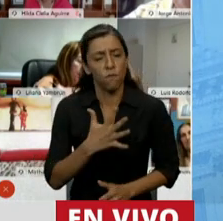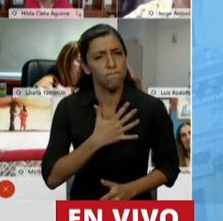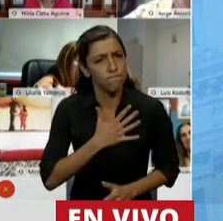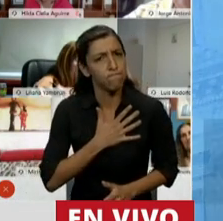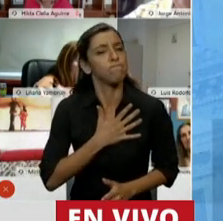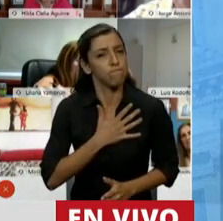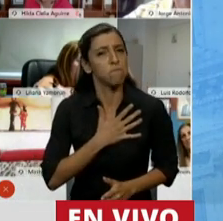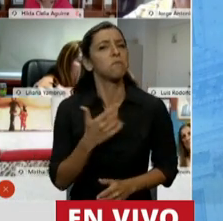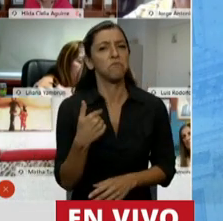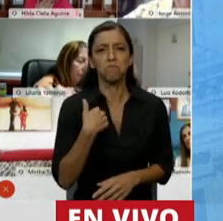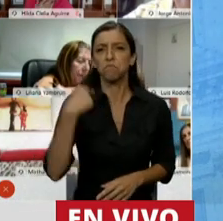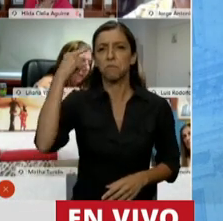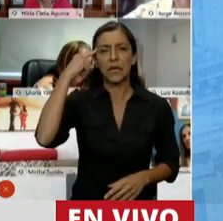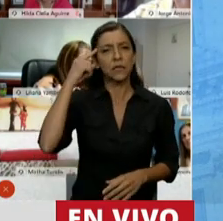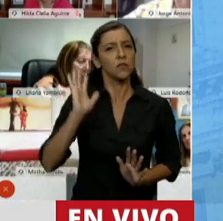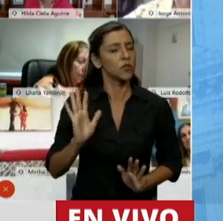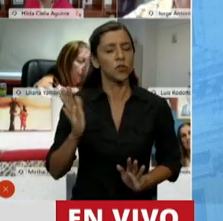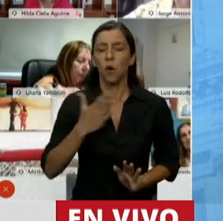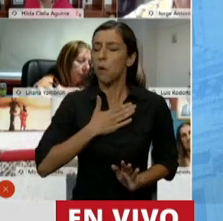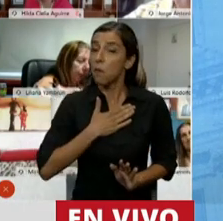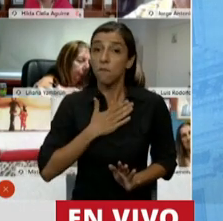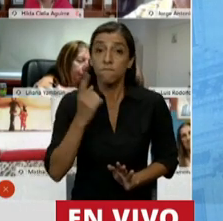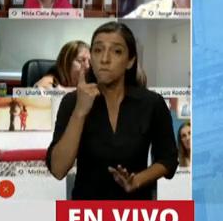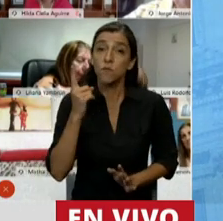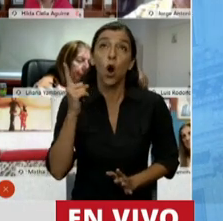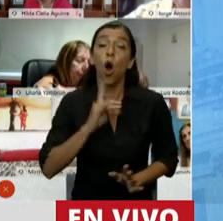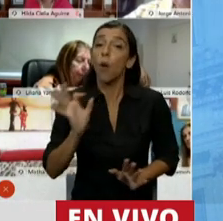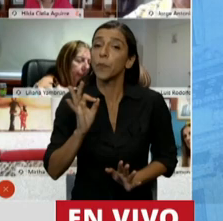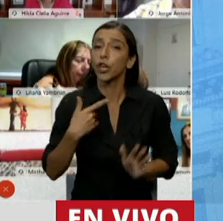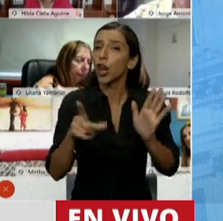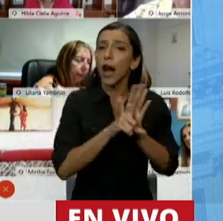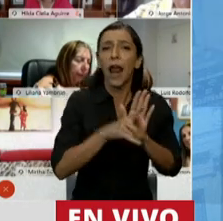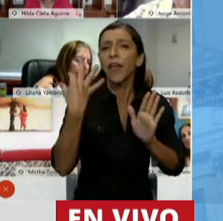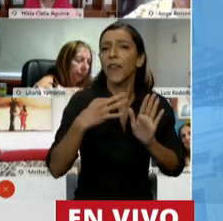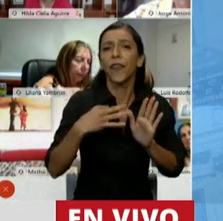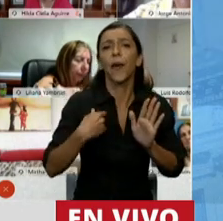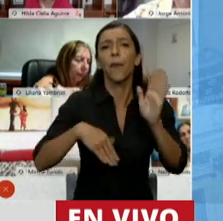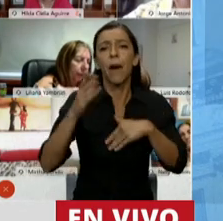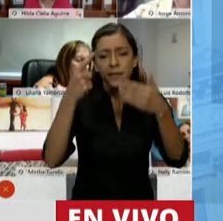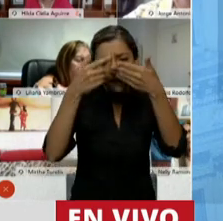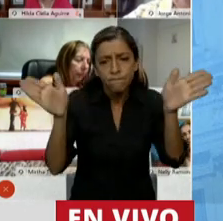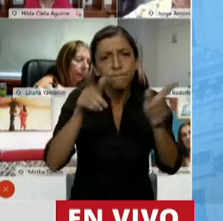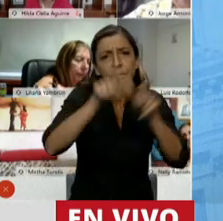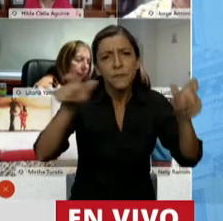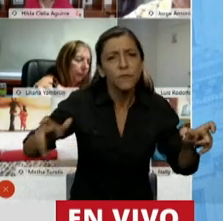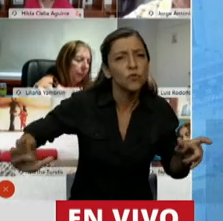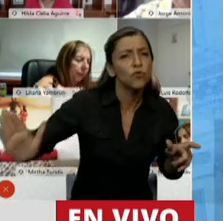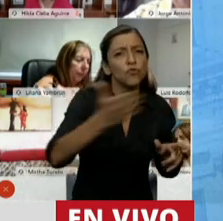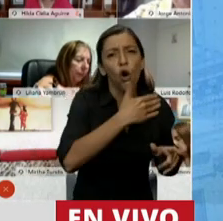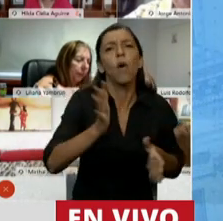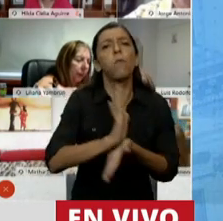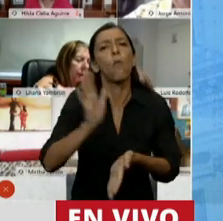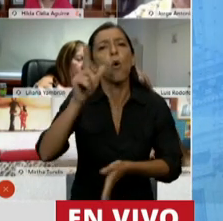más, sostengo la necesidad de sancionar una ley con mirada humana, inclusiva y de justicia social, que además